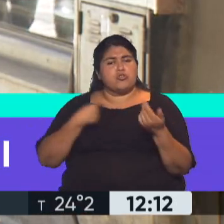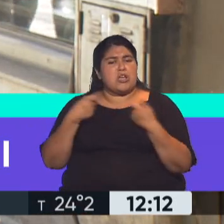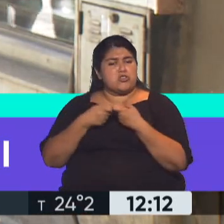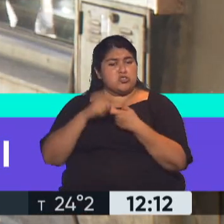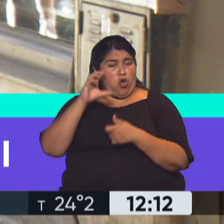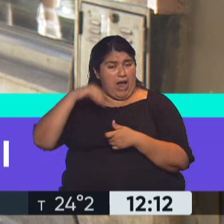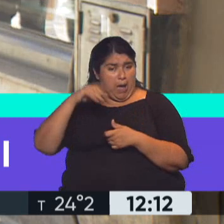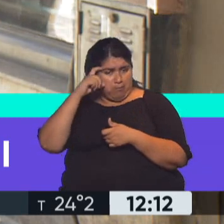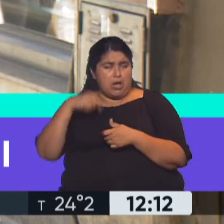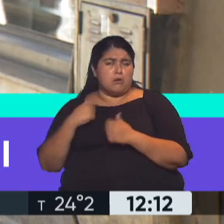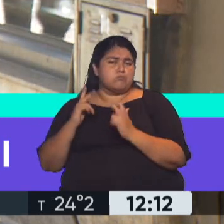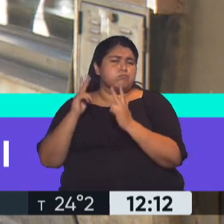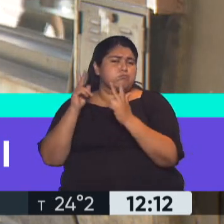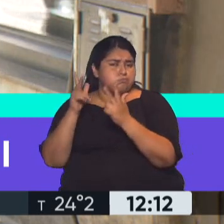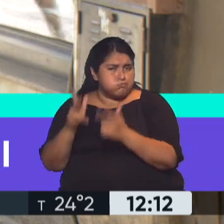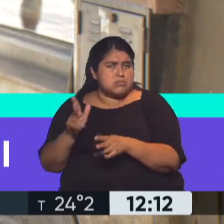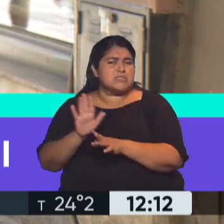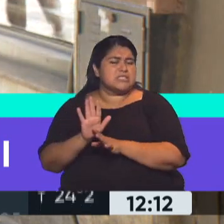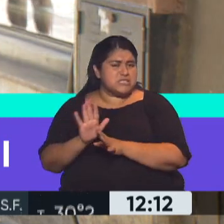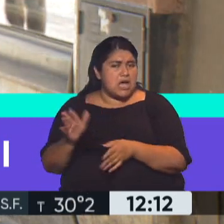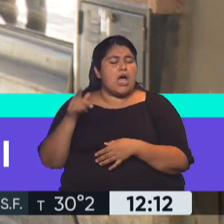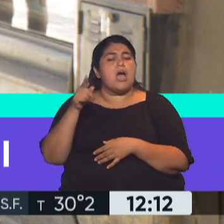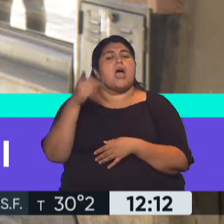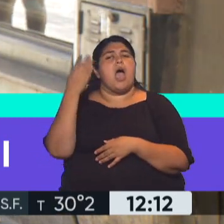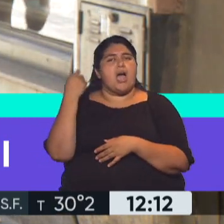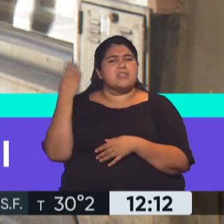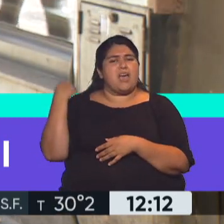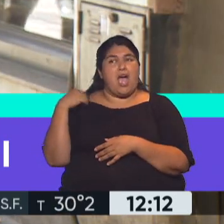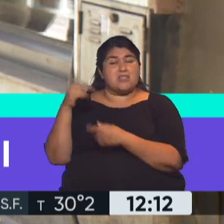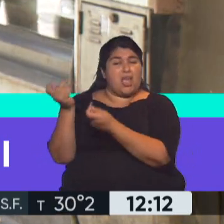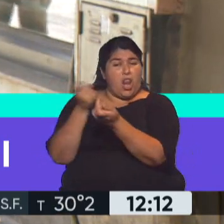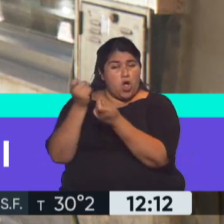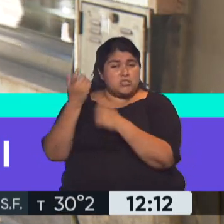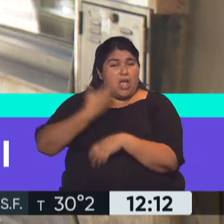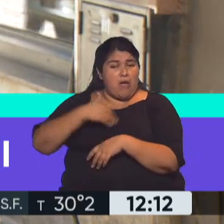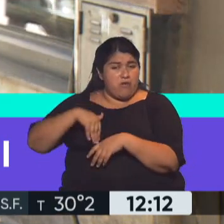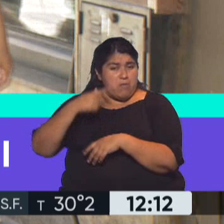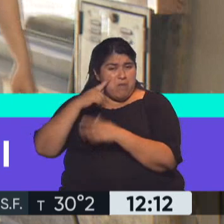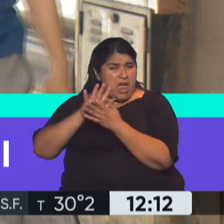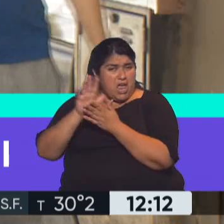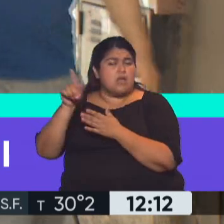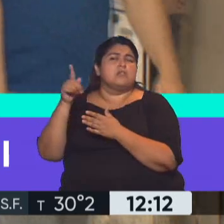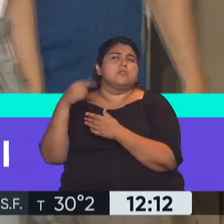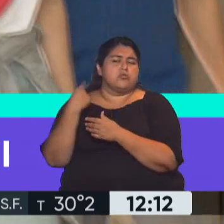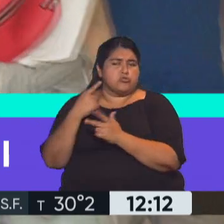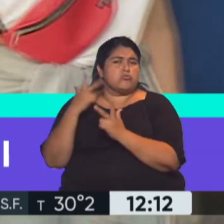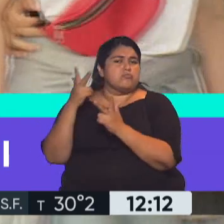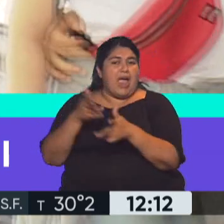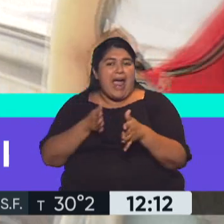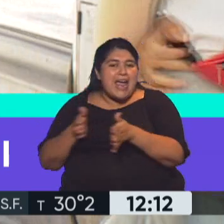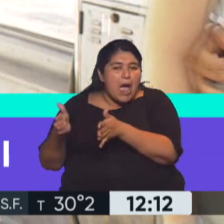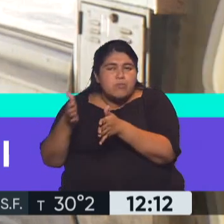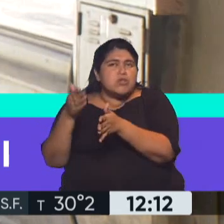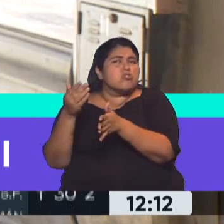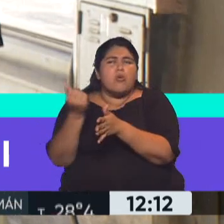lo habíamos mantenido ya expresado desde la CAME anteriormente cuando se empezó la negociación, que creíamos que el camino es llegar a un